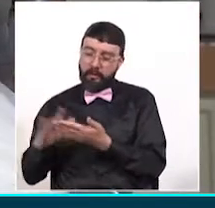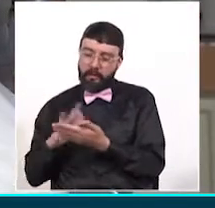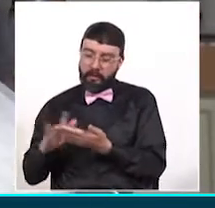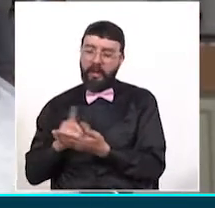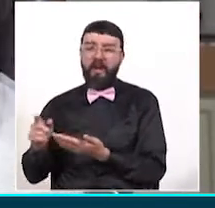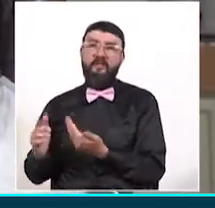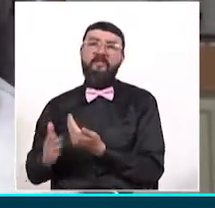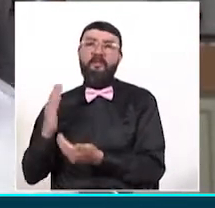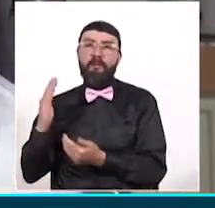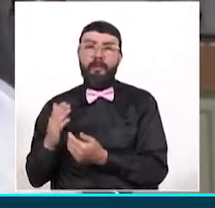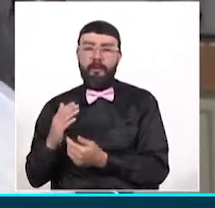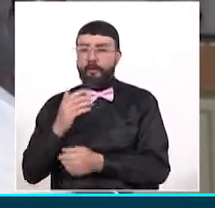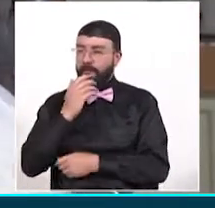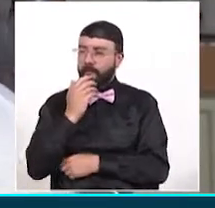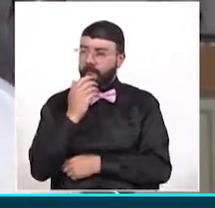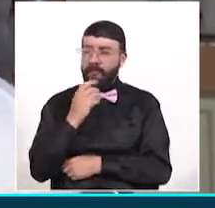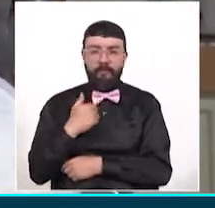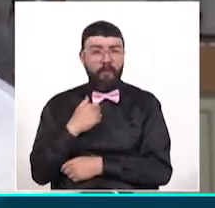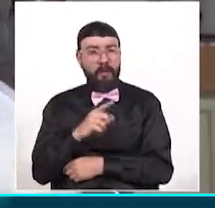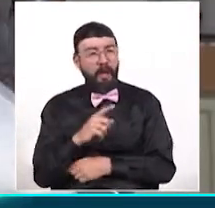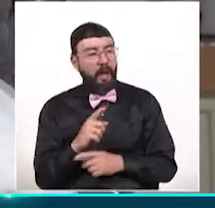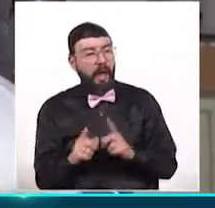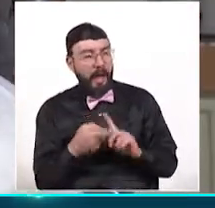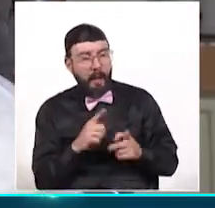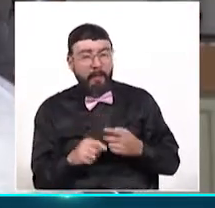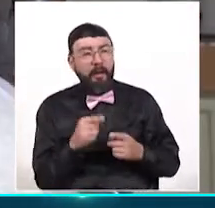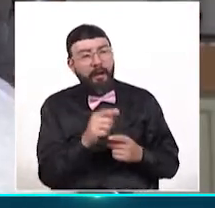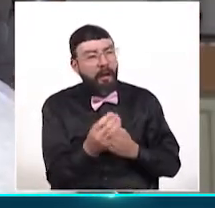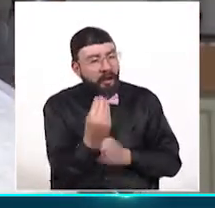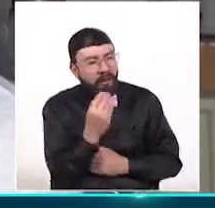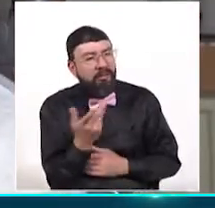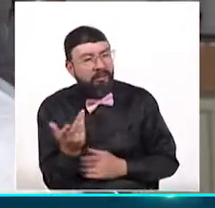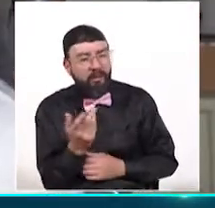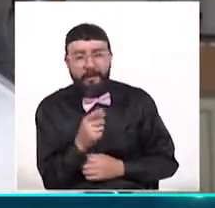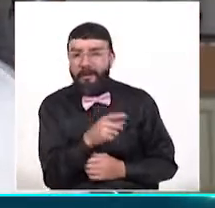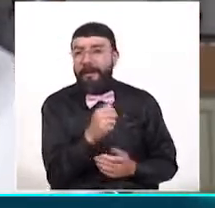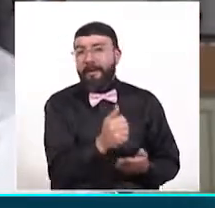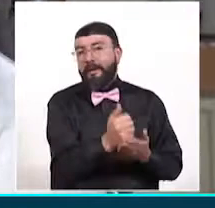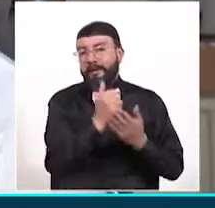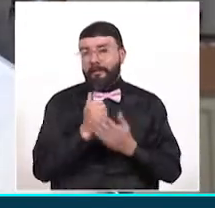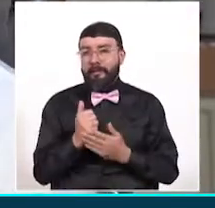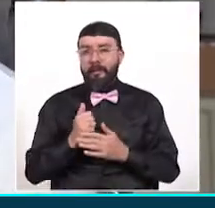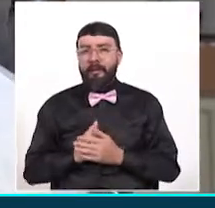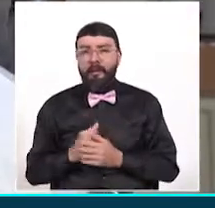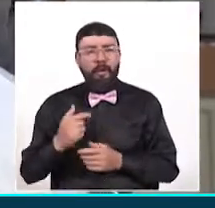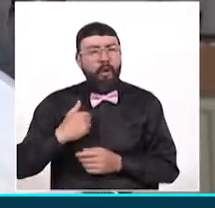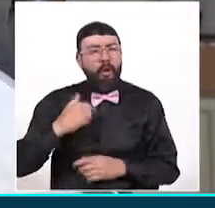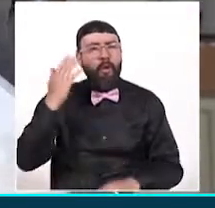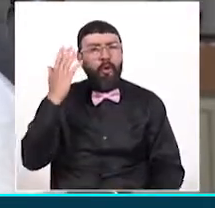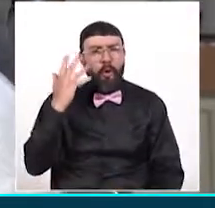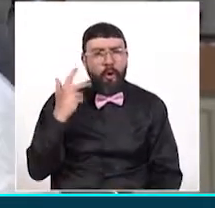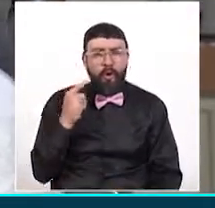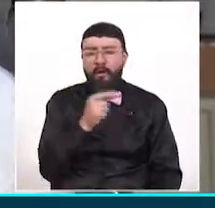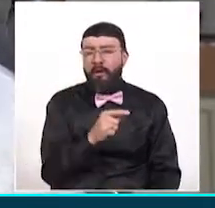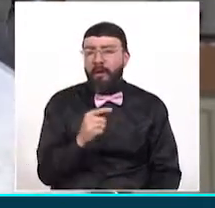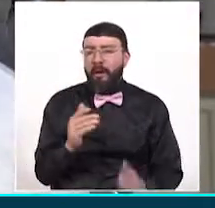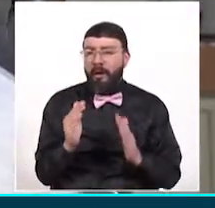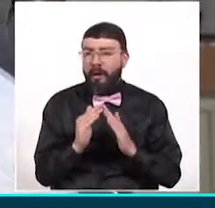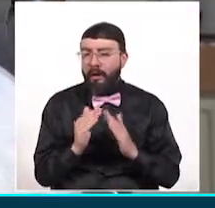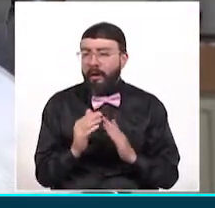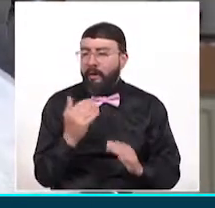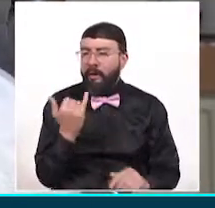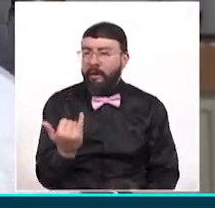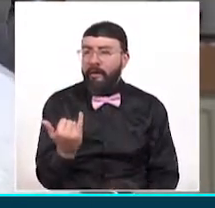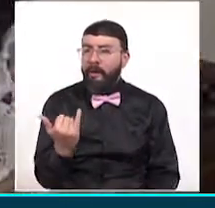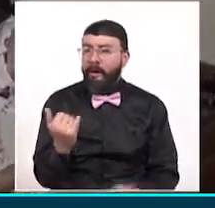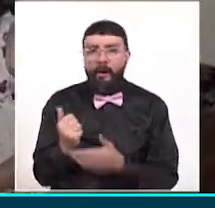Entonces yo hablé con una compañera, una amiga y ella me ayudó. Ella fue la que iba todos los días a la casa para también ayudarle a mi